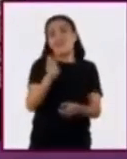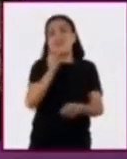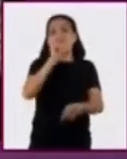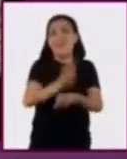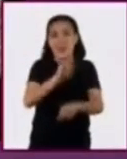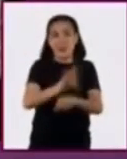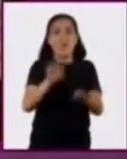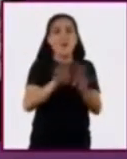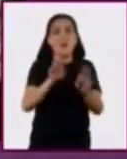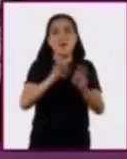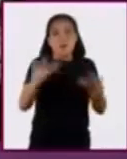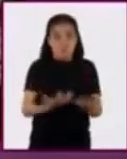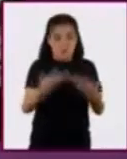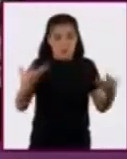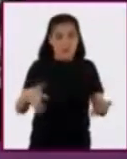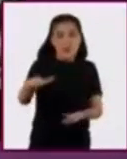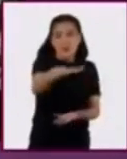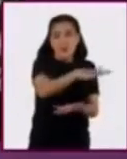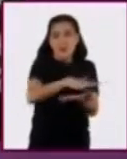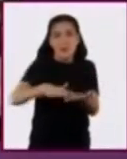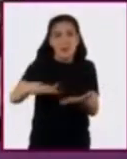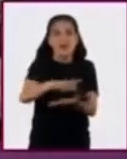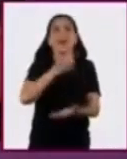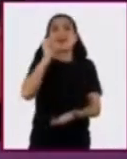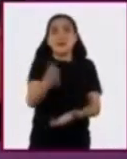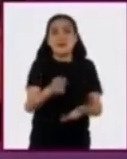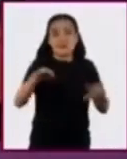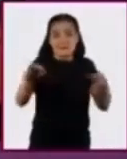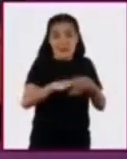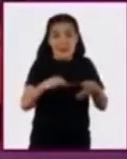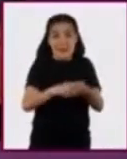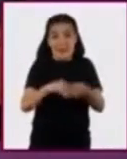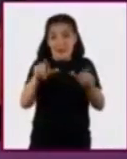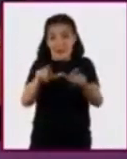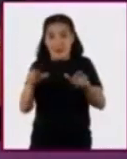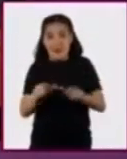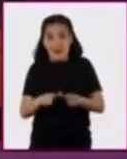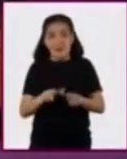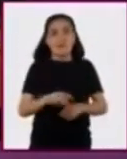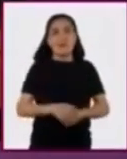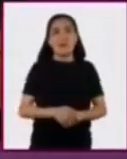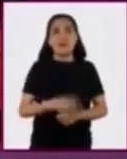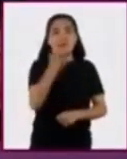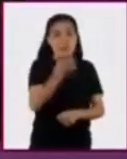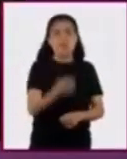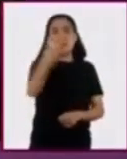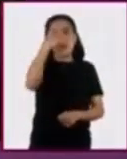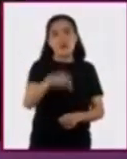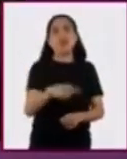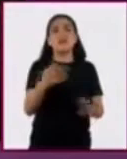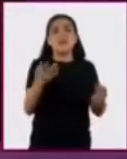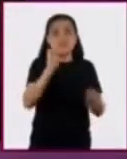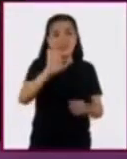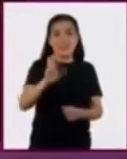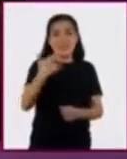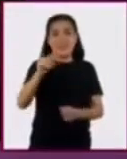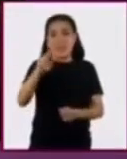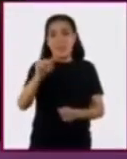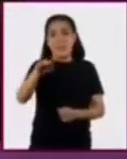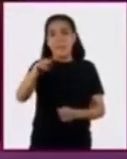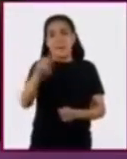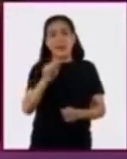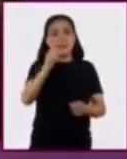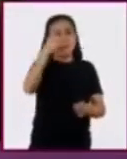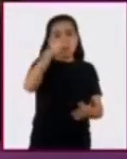en un terreno lacustre, es decir, cerca de un lago o laguna. Esto hace que la chinampa sea más